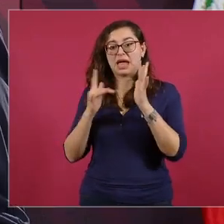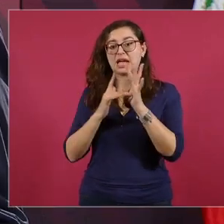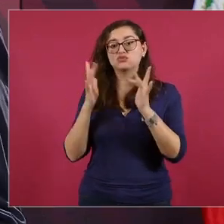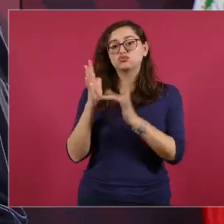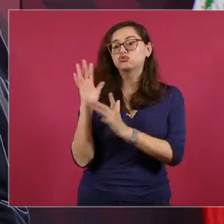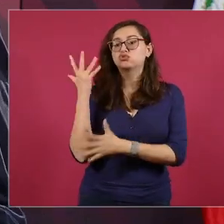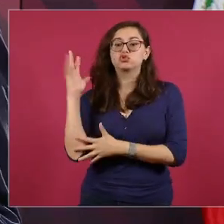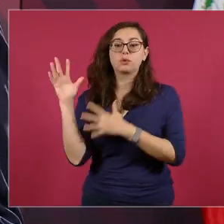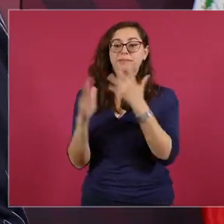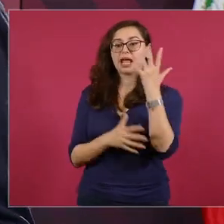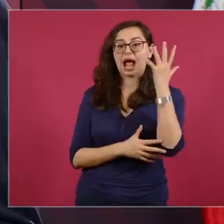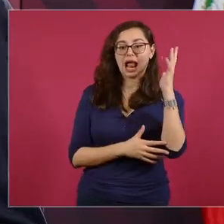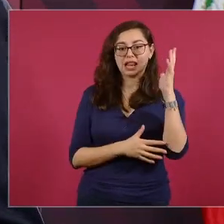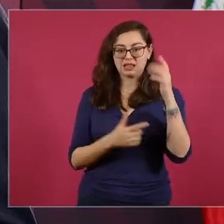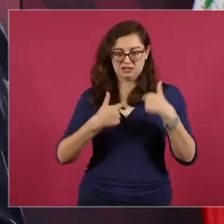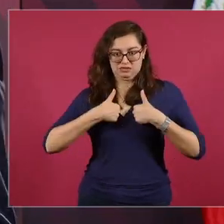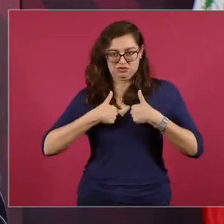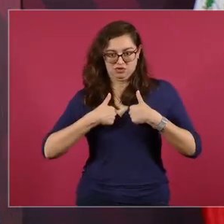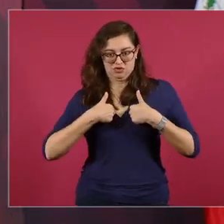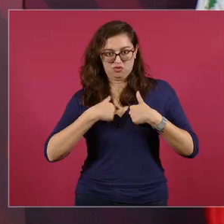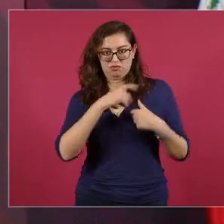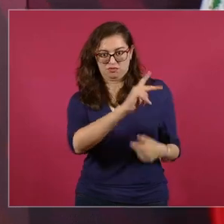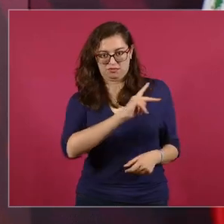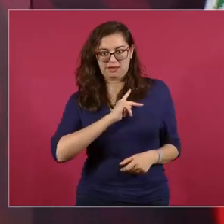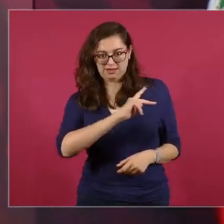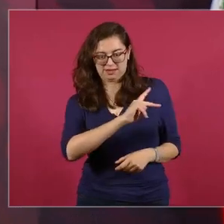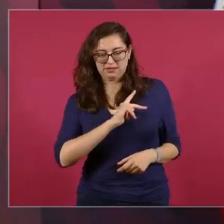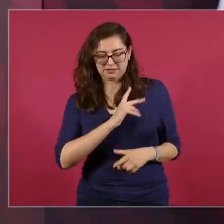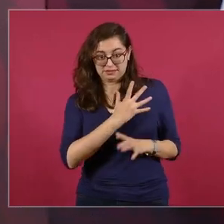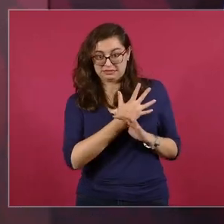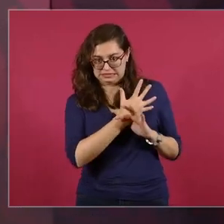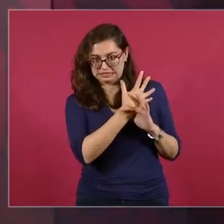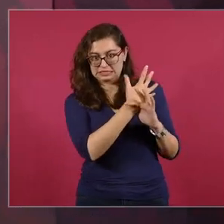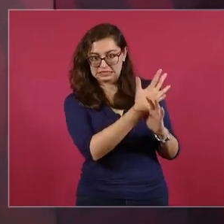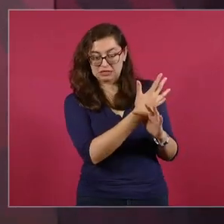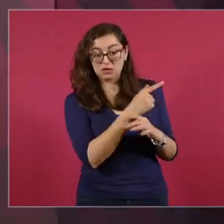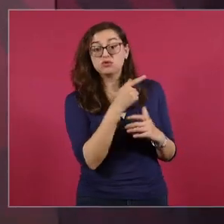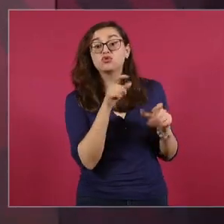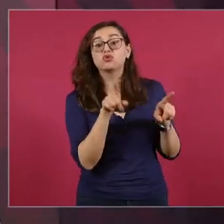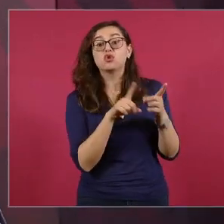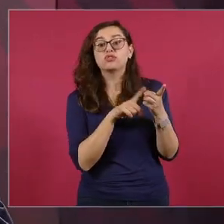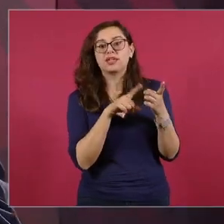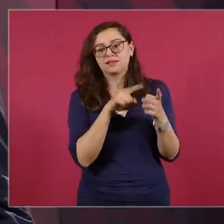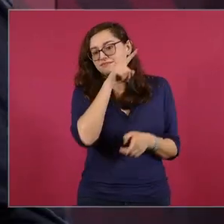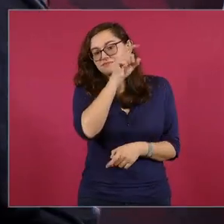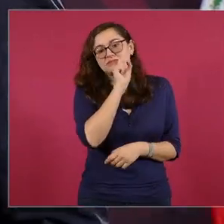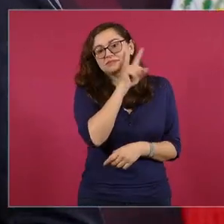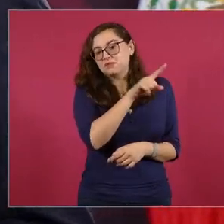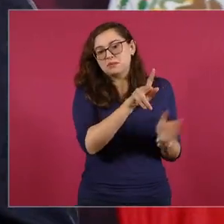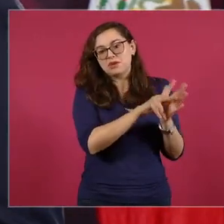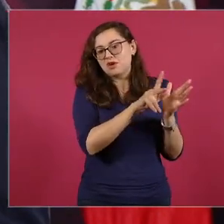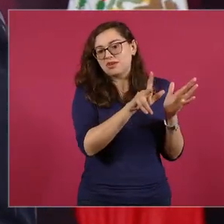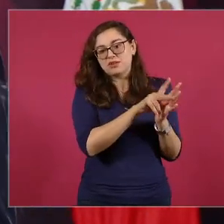pero también entender que no son nada más ellos